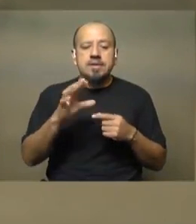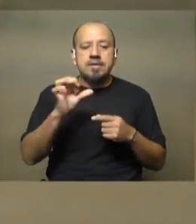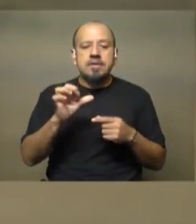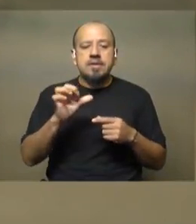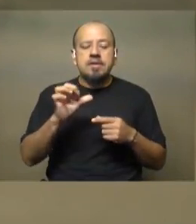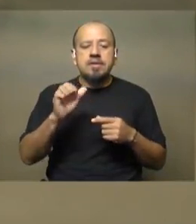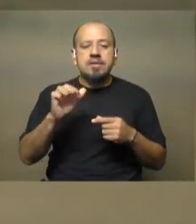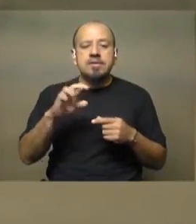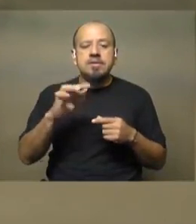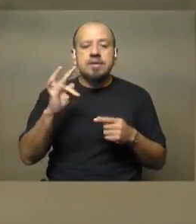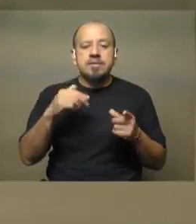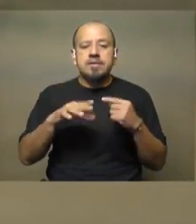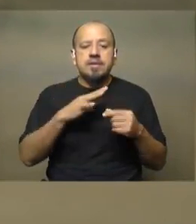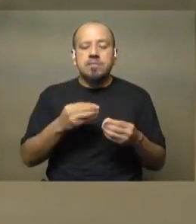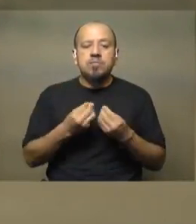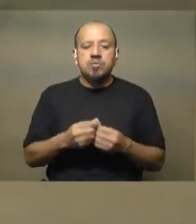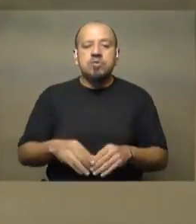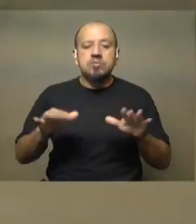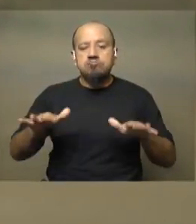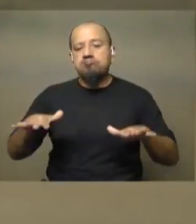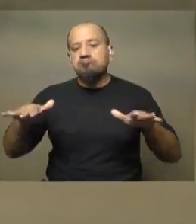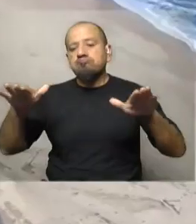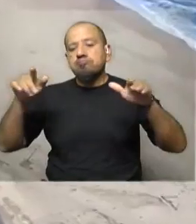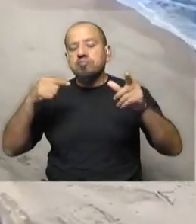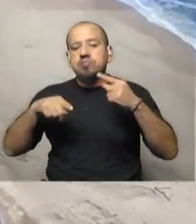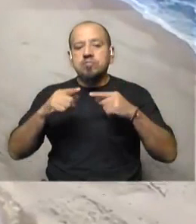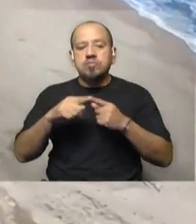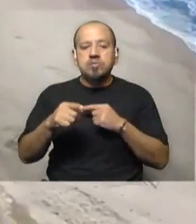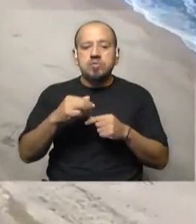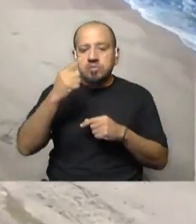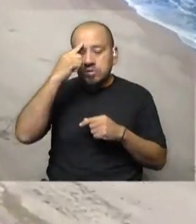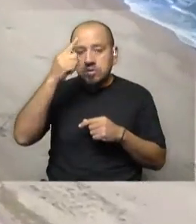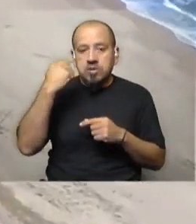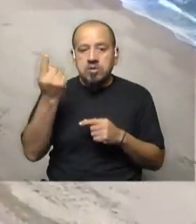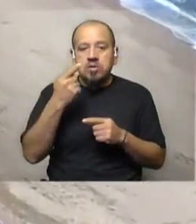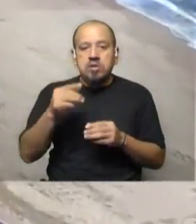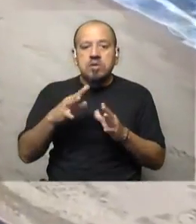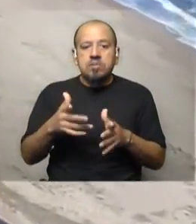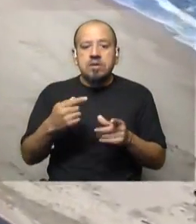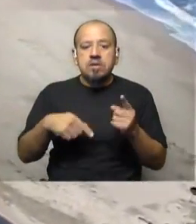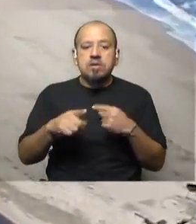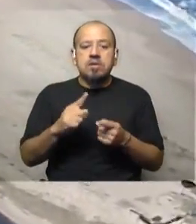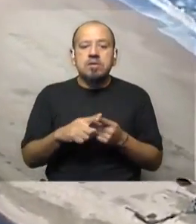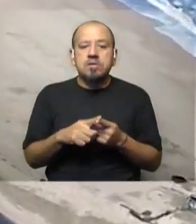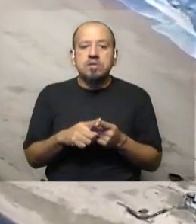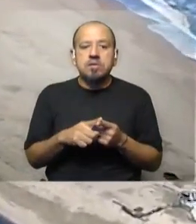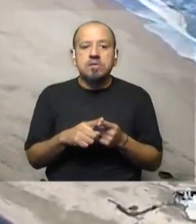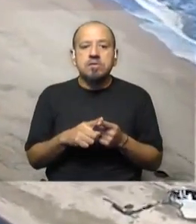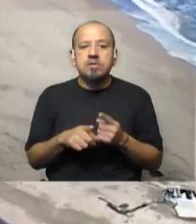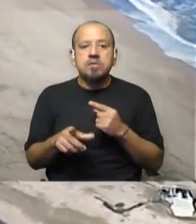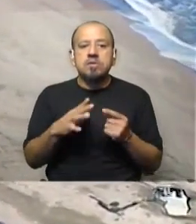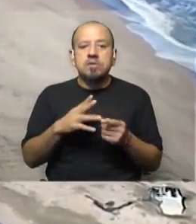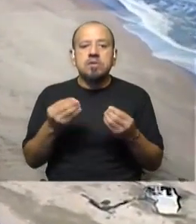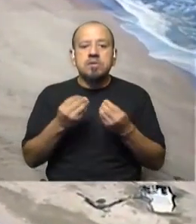concentraciones de aves acuáticas. Está designado como un sitio de importancia internacional para las aves y varias